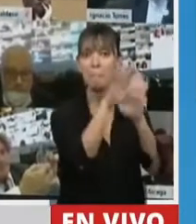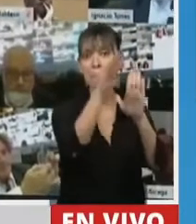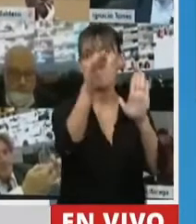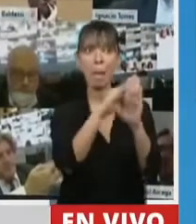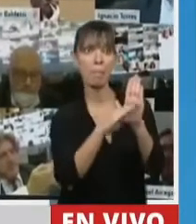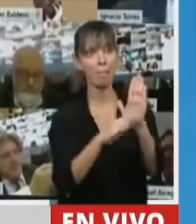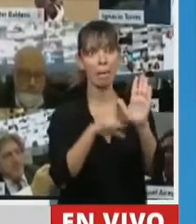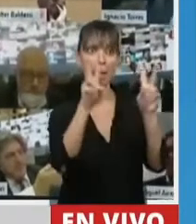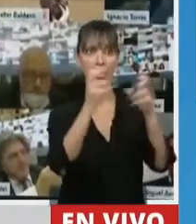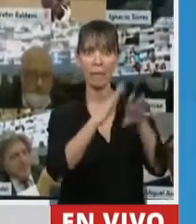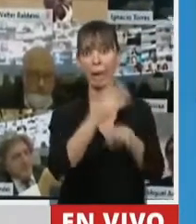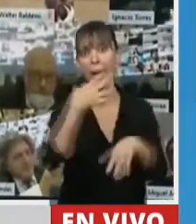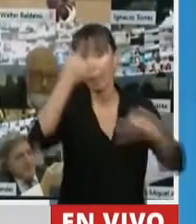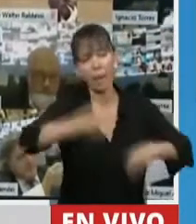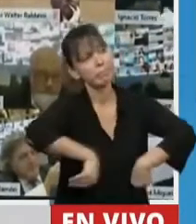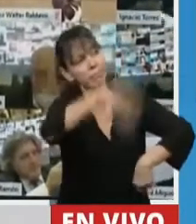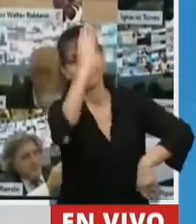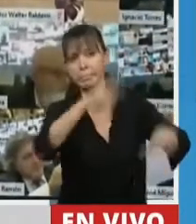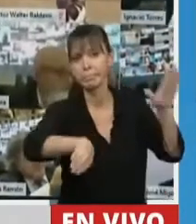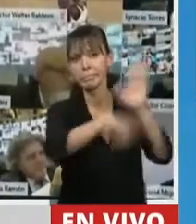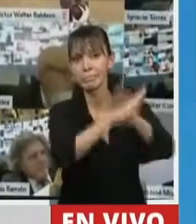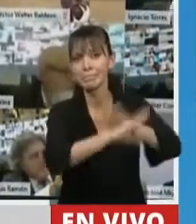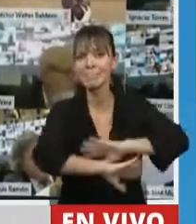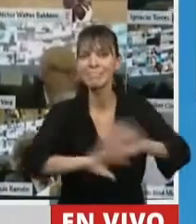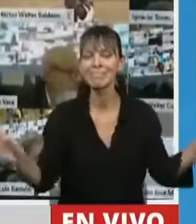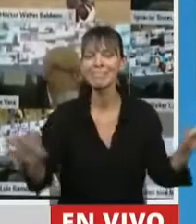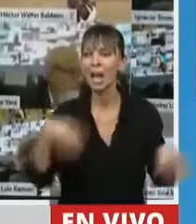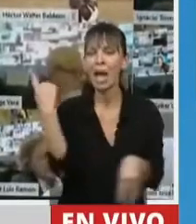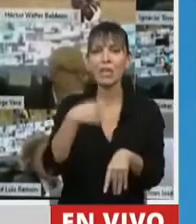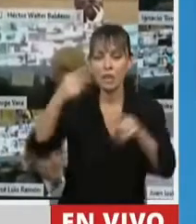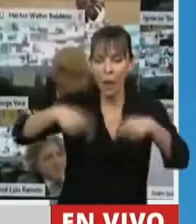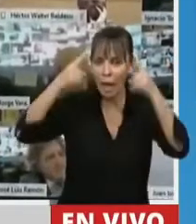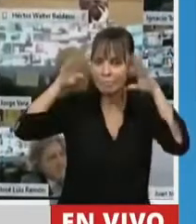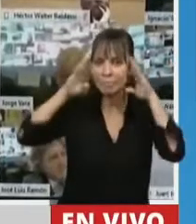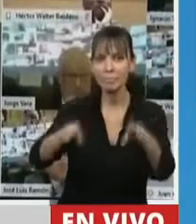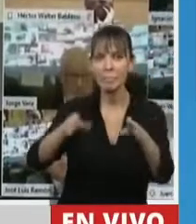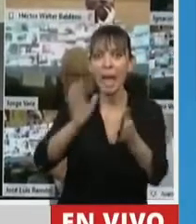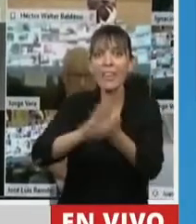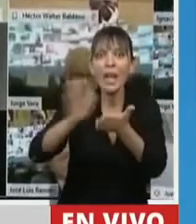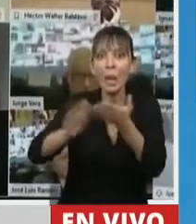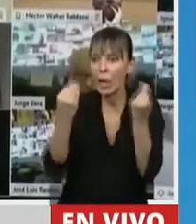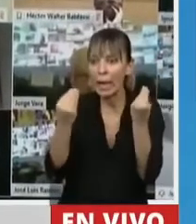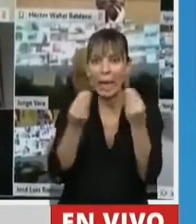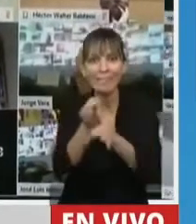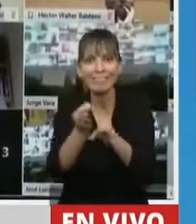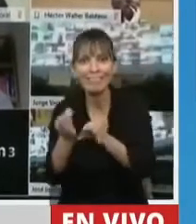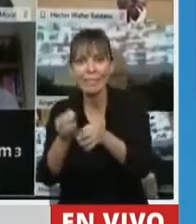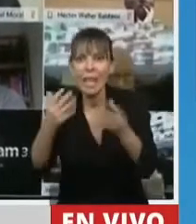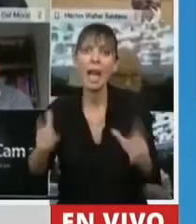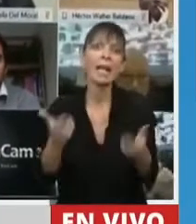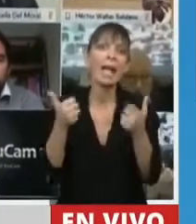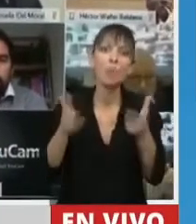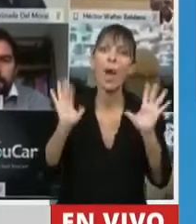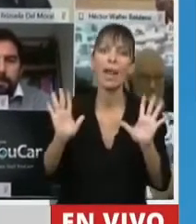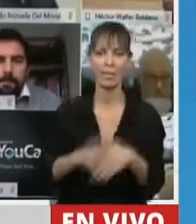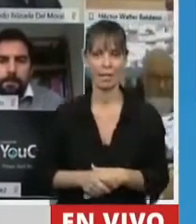Qué bueno que voló por el aire y que nos interpeló a todos y que nos tengamos que replantear qué vamos a enseñar en la escuela, qué es lo